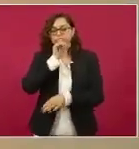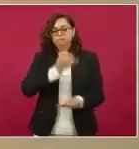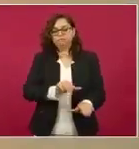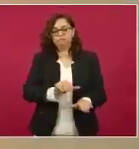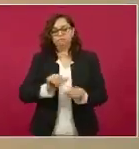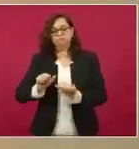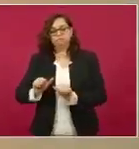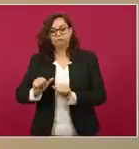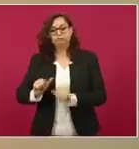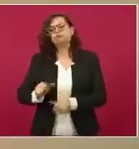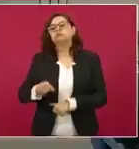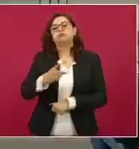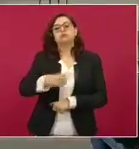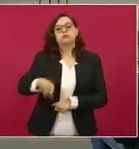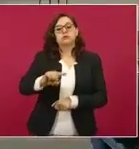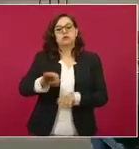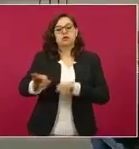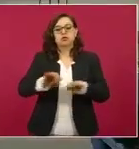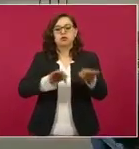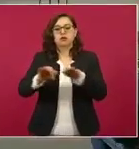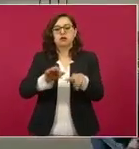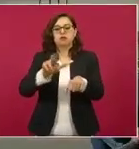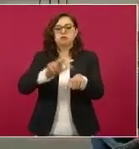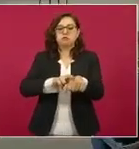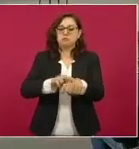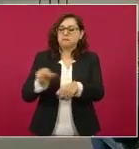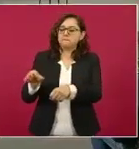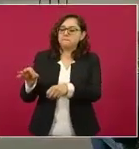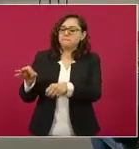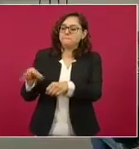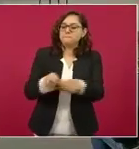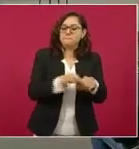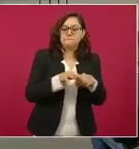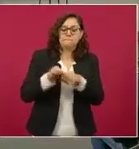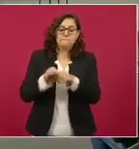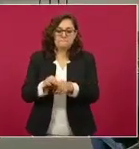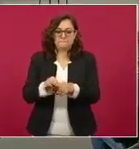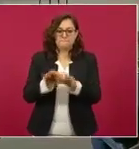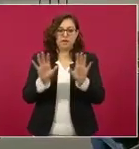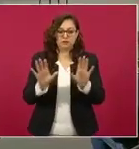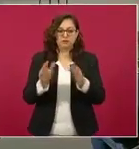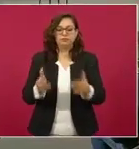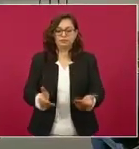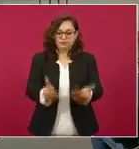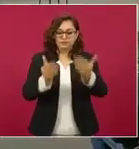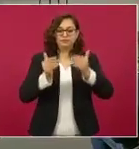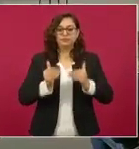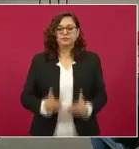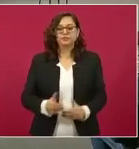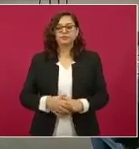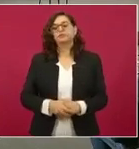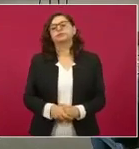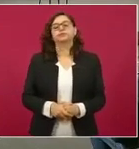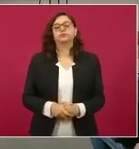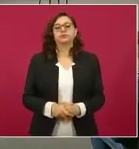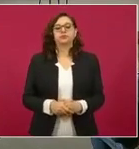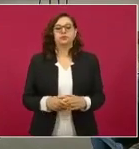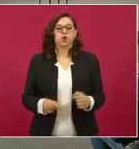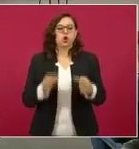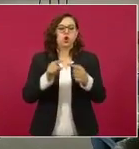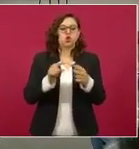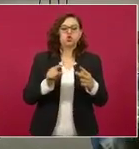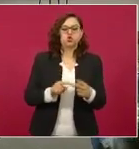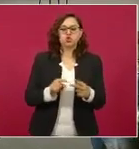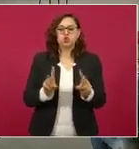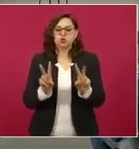diferentes sindicatos. Adelante. Ha habido dos fases. es la primera, podemos informar respecto a la elección de las